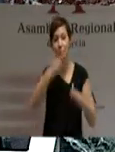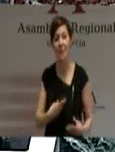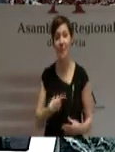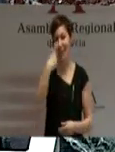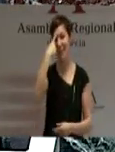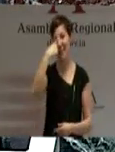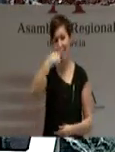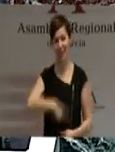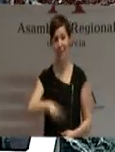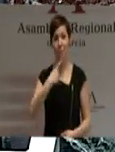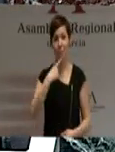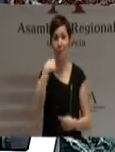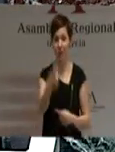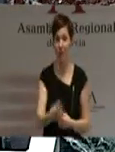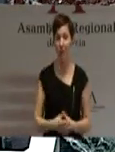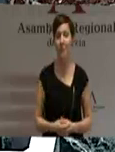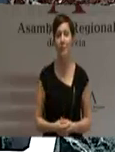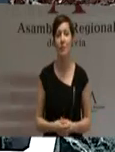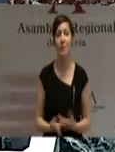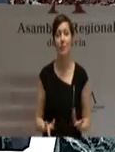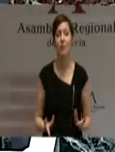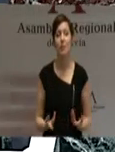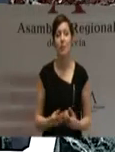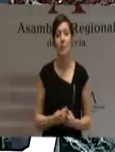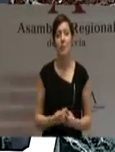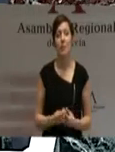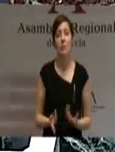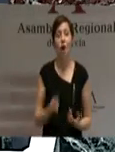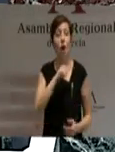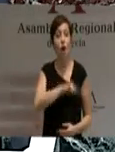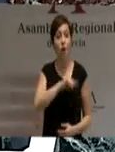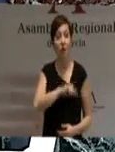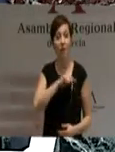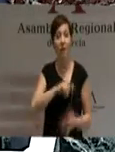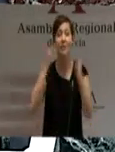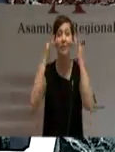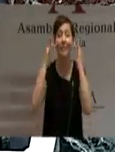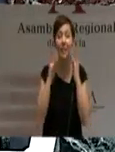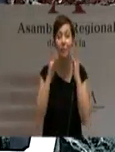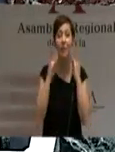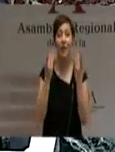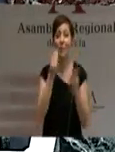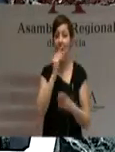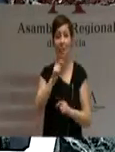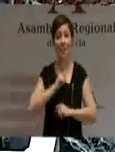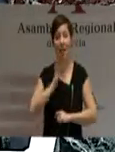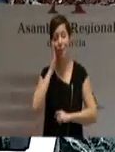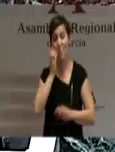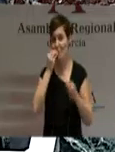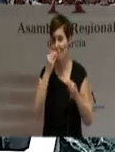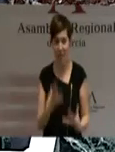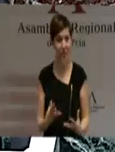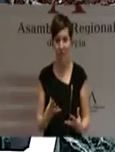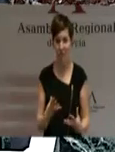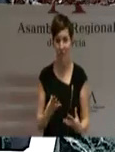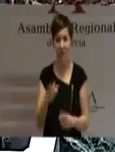todos es conocido que la mejor almohada es una buena conciencia. No me consta que nadie aquí haya